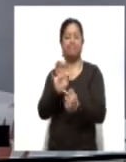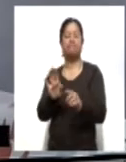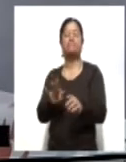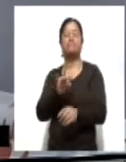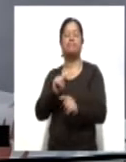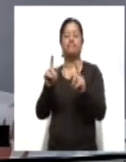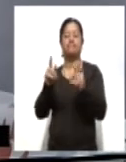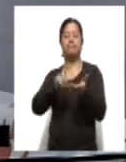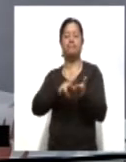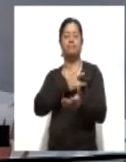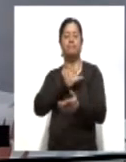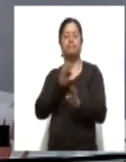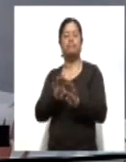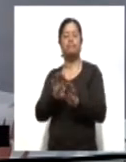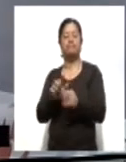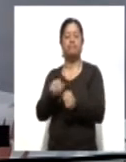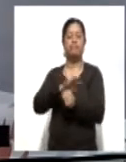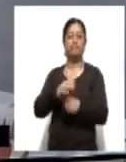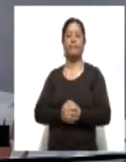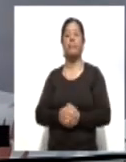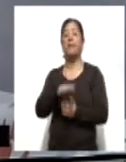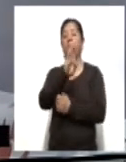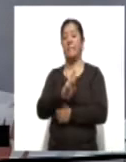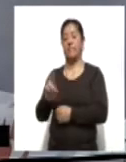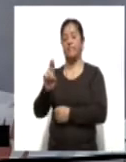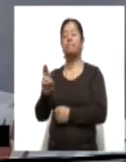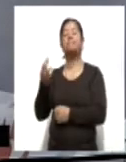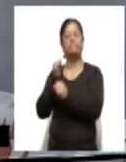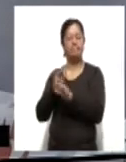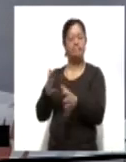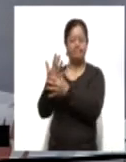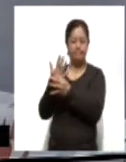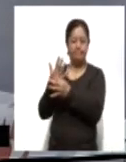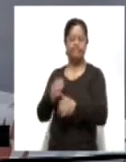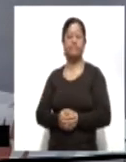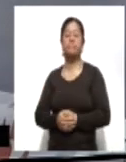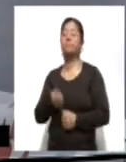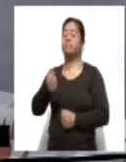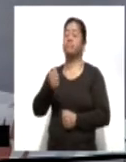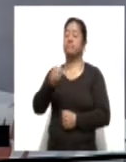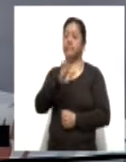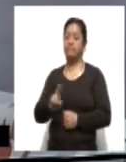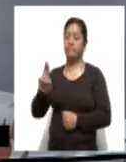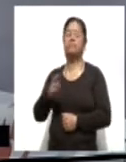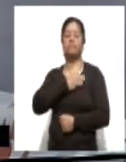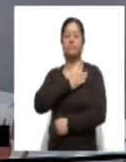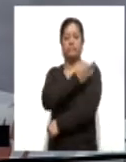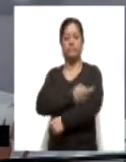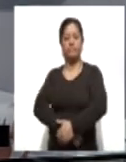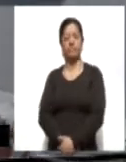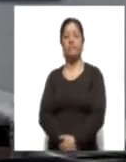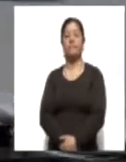pandemia por COVID-19. Belén Rodríguez nos tiene la información vía telefónica. Te saludamos Belén, muy buenas tardes. Muy buenas